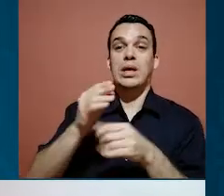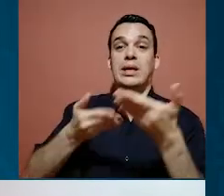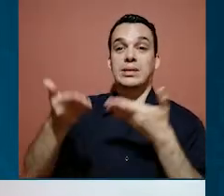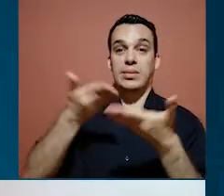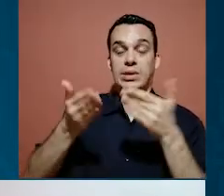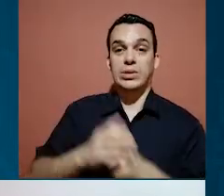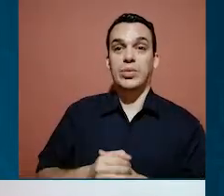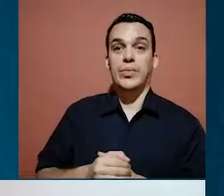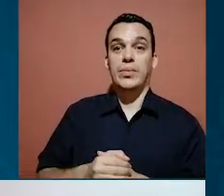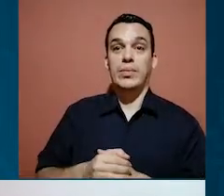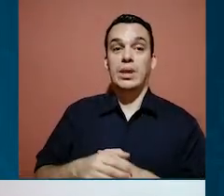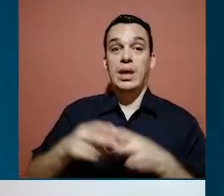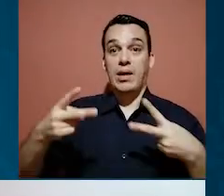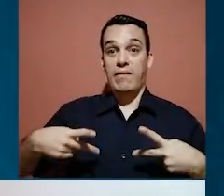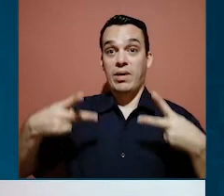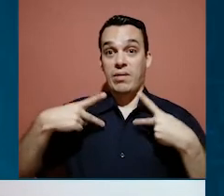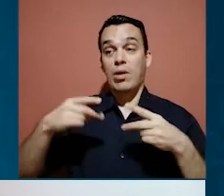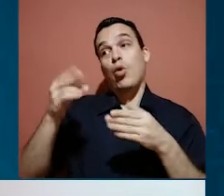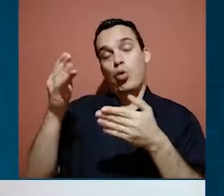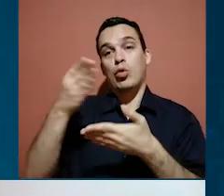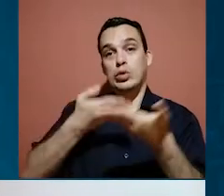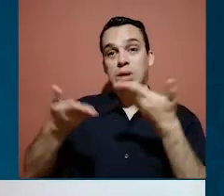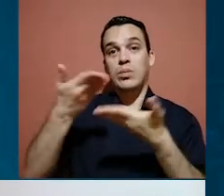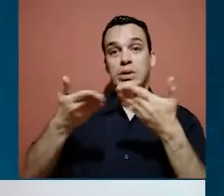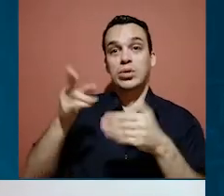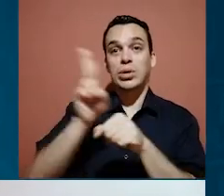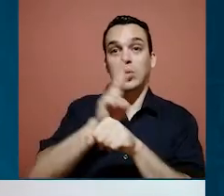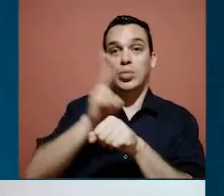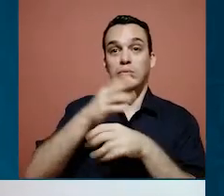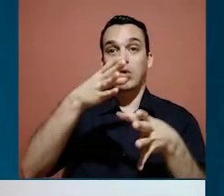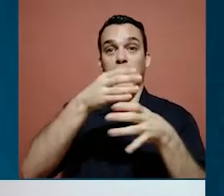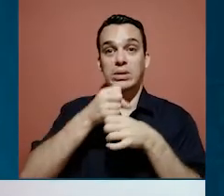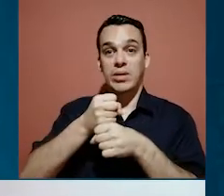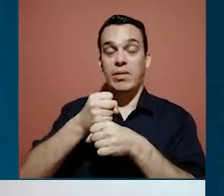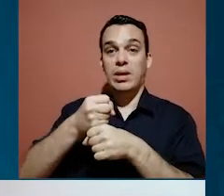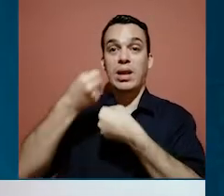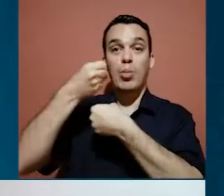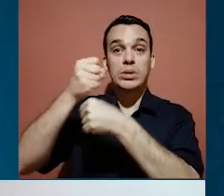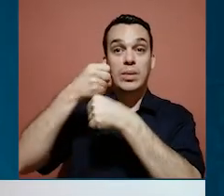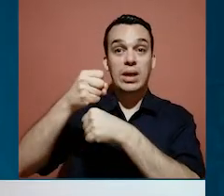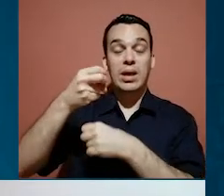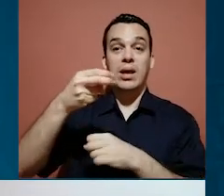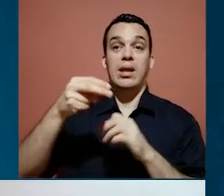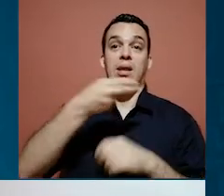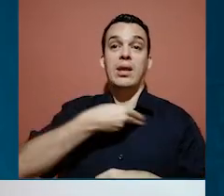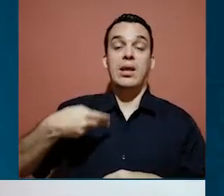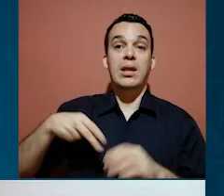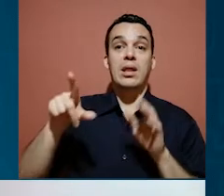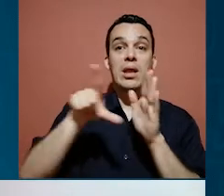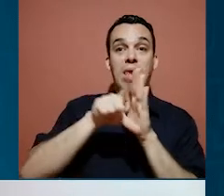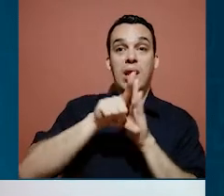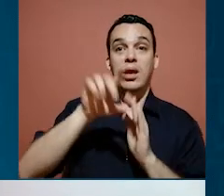que reciben o de los servicios que reciben de parte de la Municipalidad de Heredia de acuerdo a la Ley